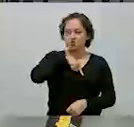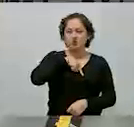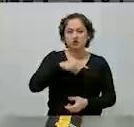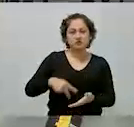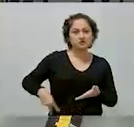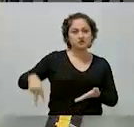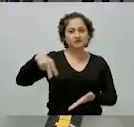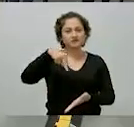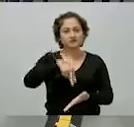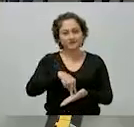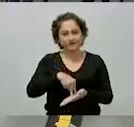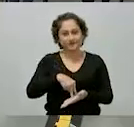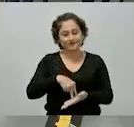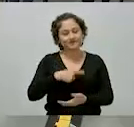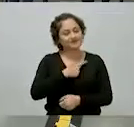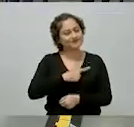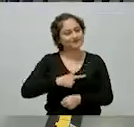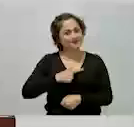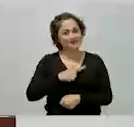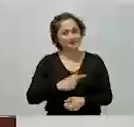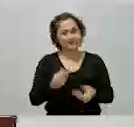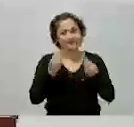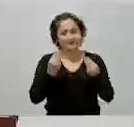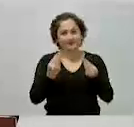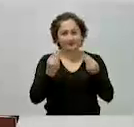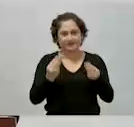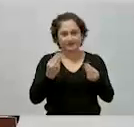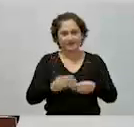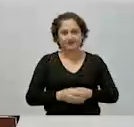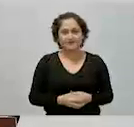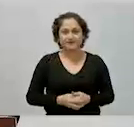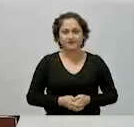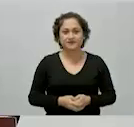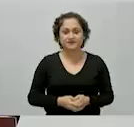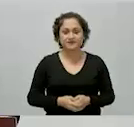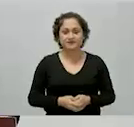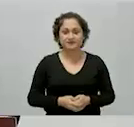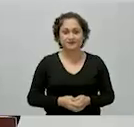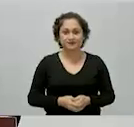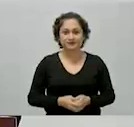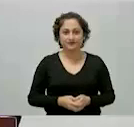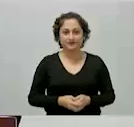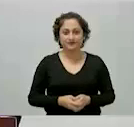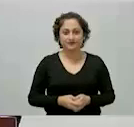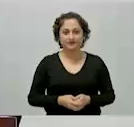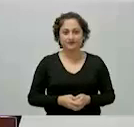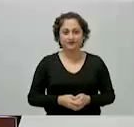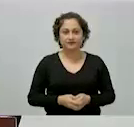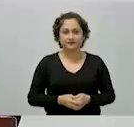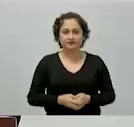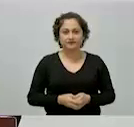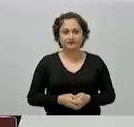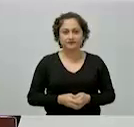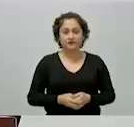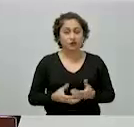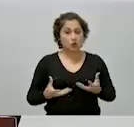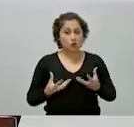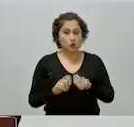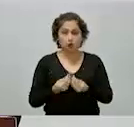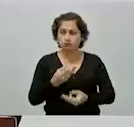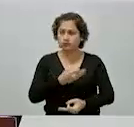de nuevo con todas y todos ustedes